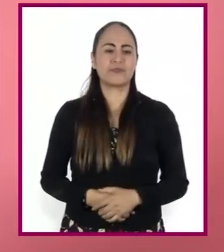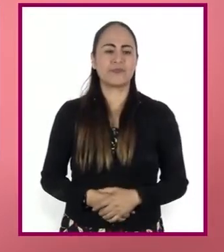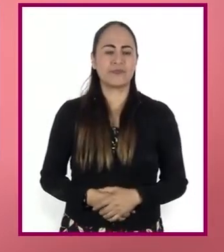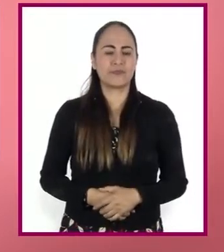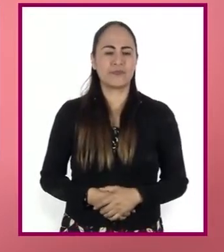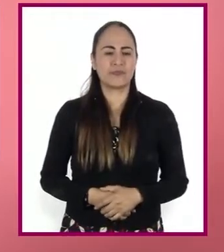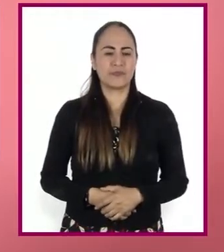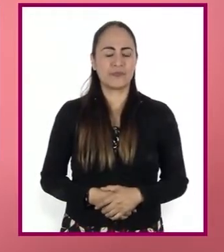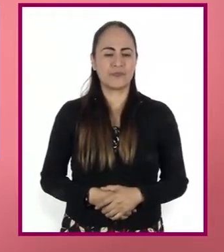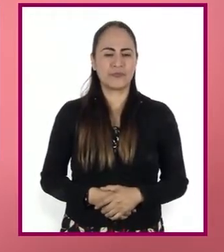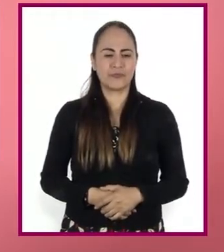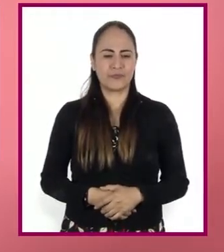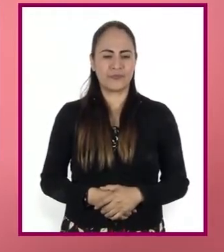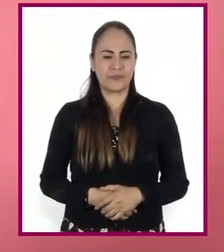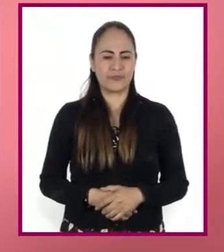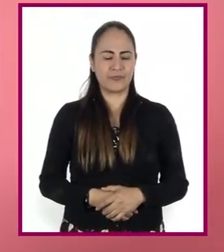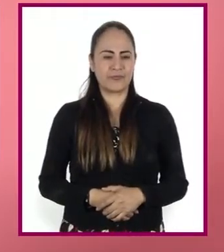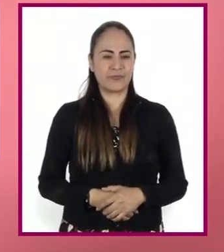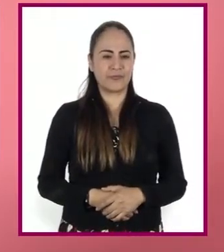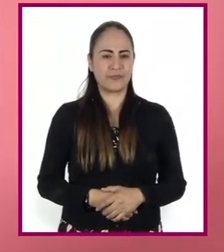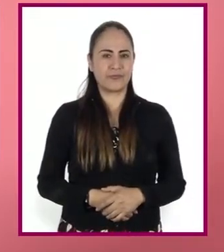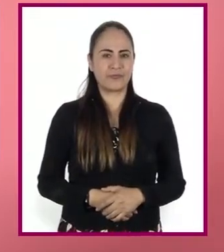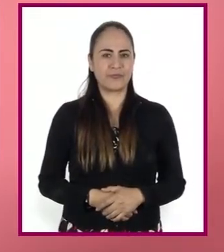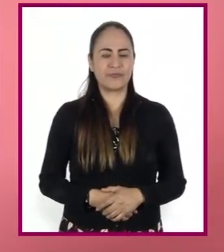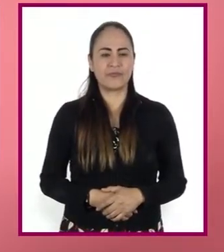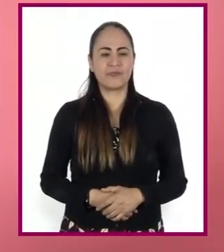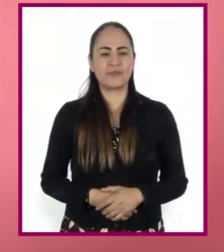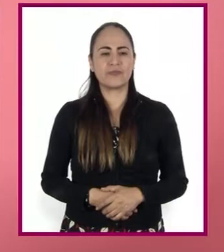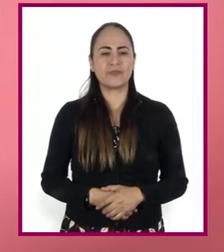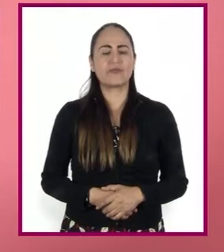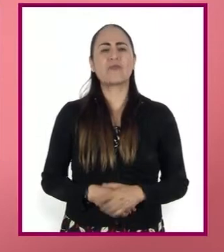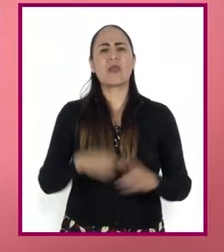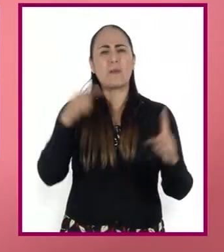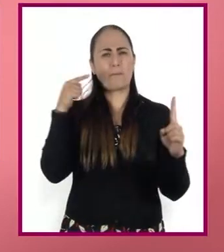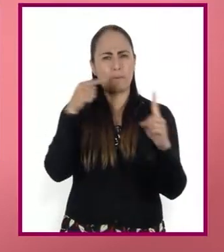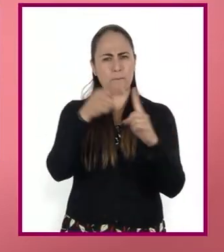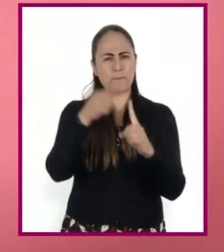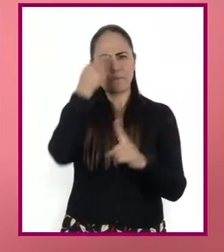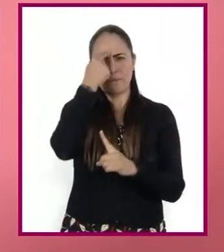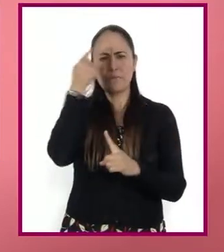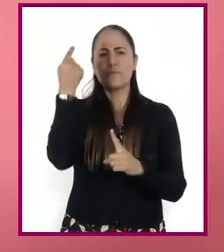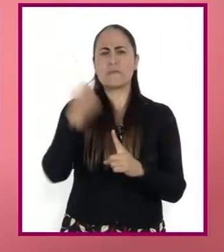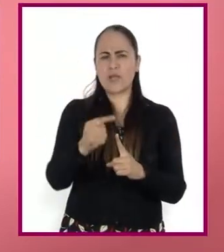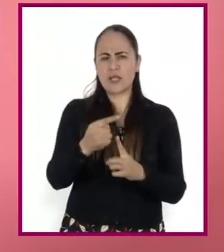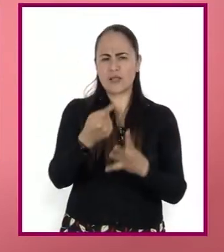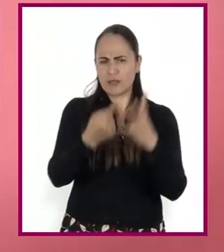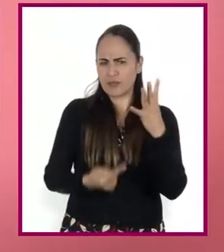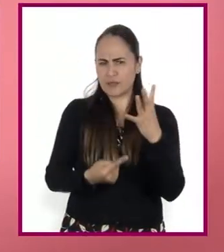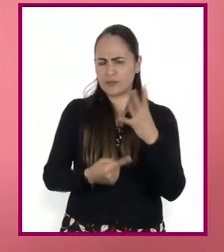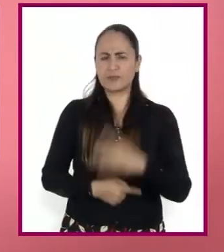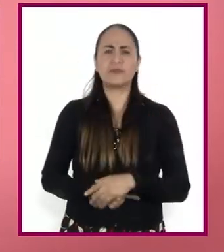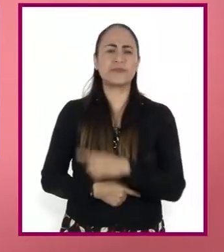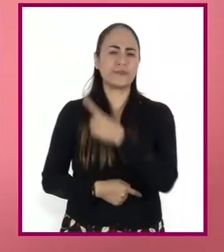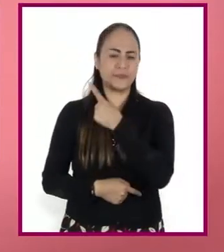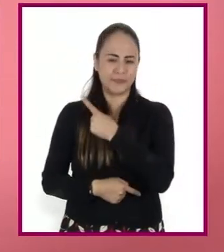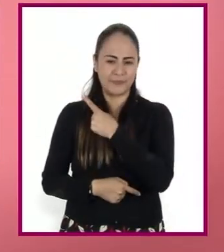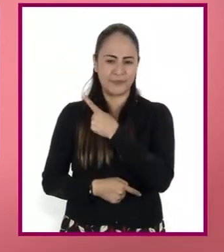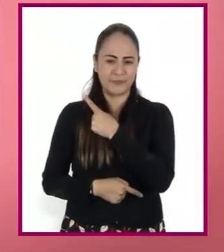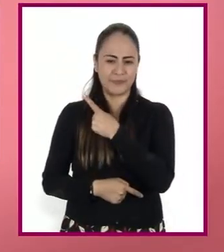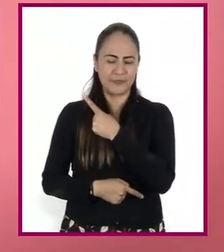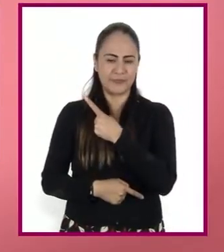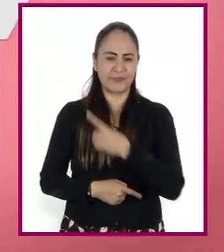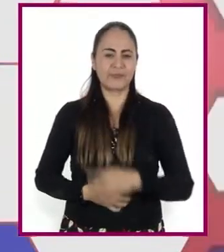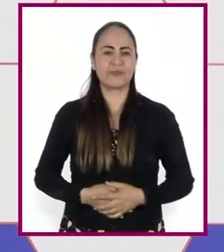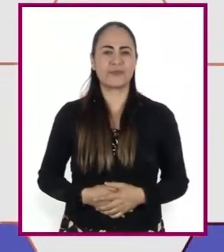Elaborar resúmenes que integren información de varias fuentes, con el propósito de distinguir información complementaria en fuentes